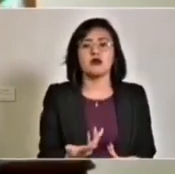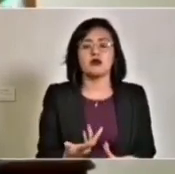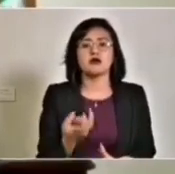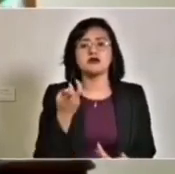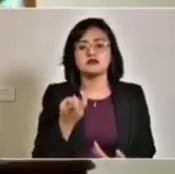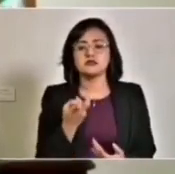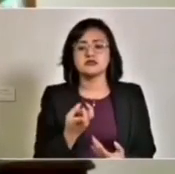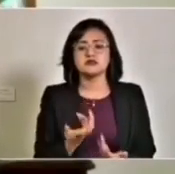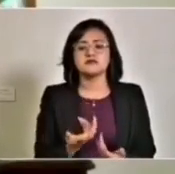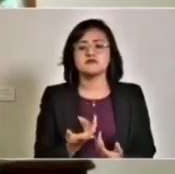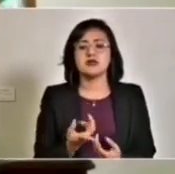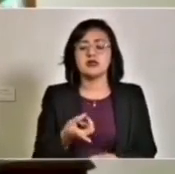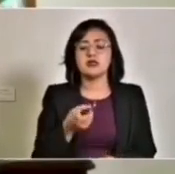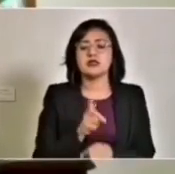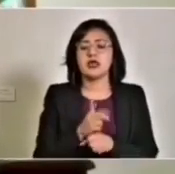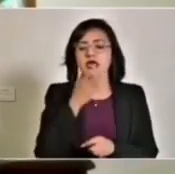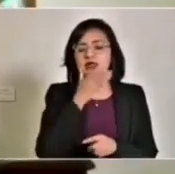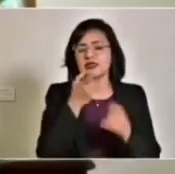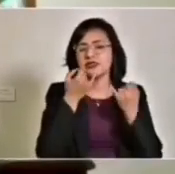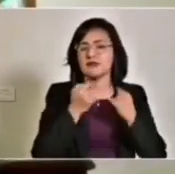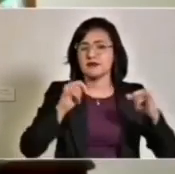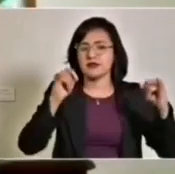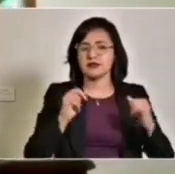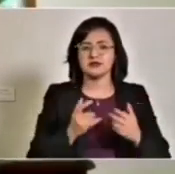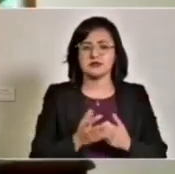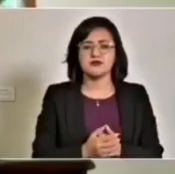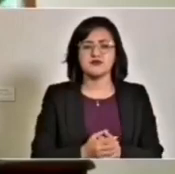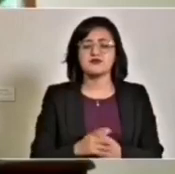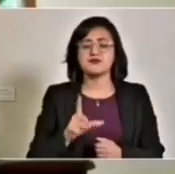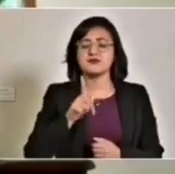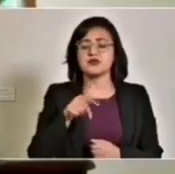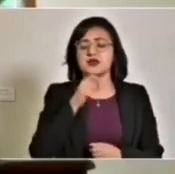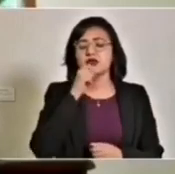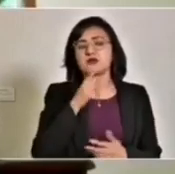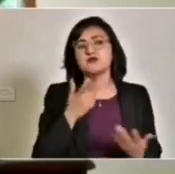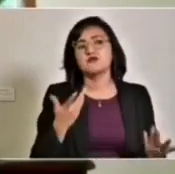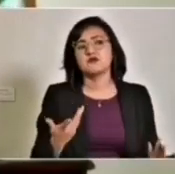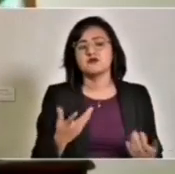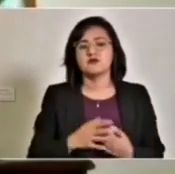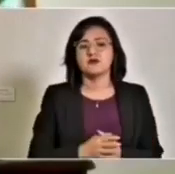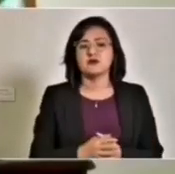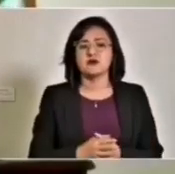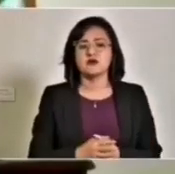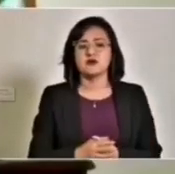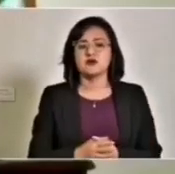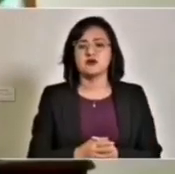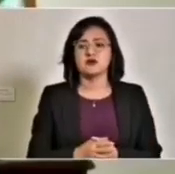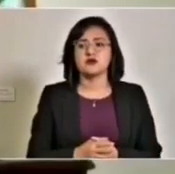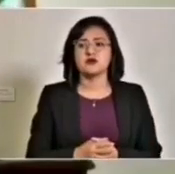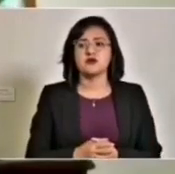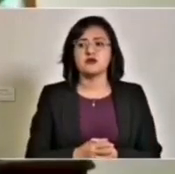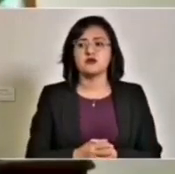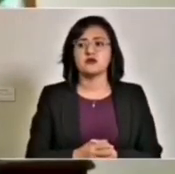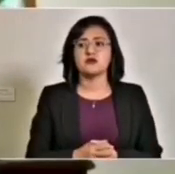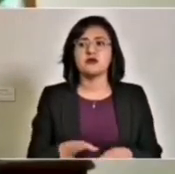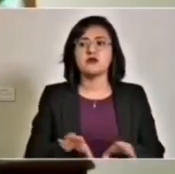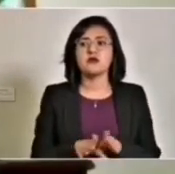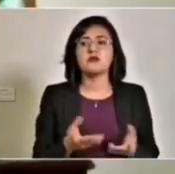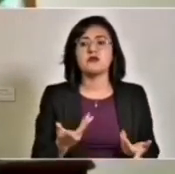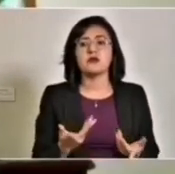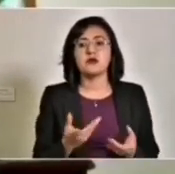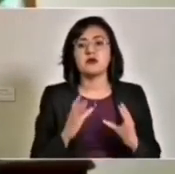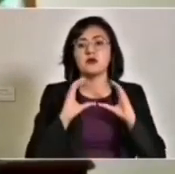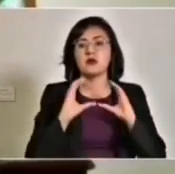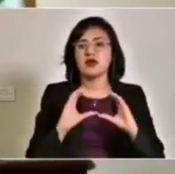la ceremonia del grito de independencia, y efectivamente por cuestiones de prevención